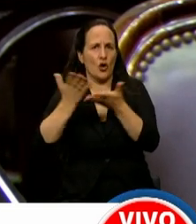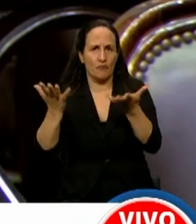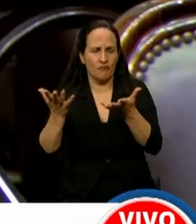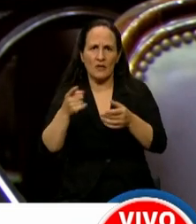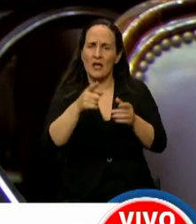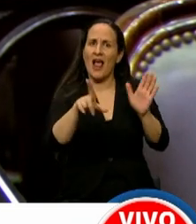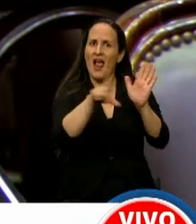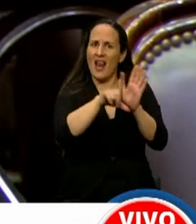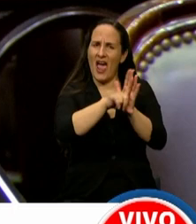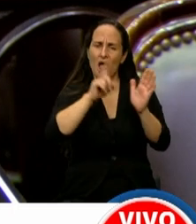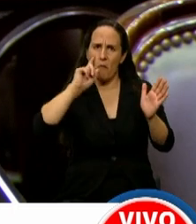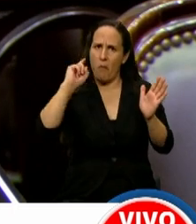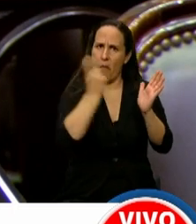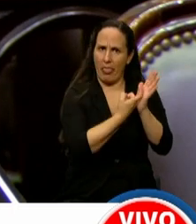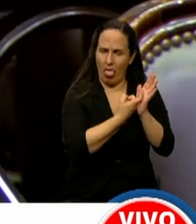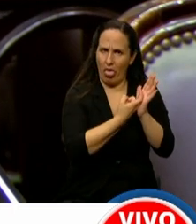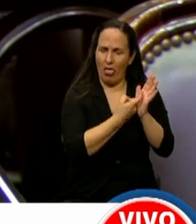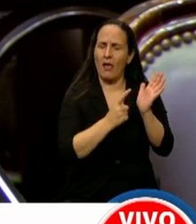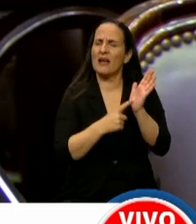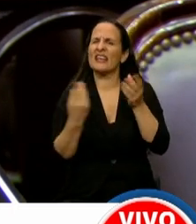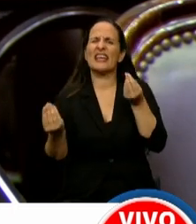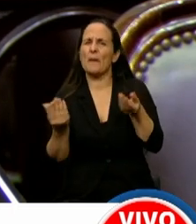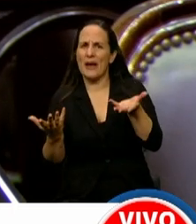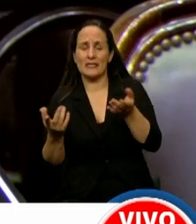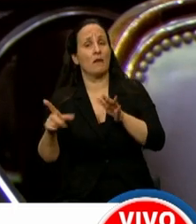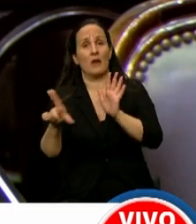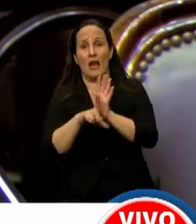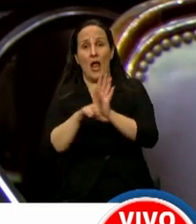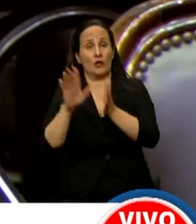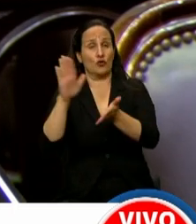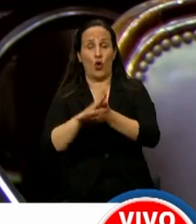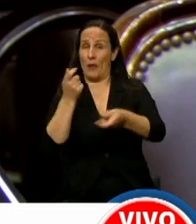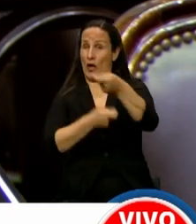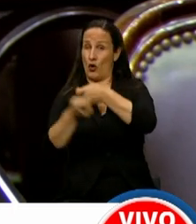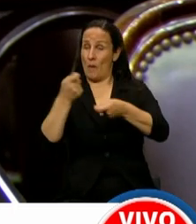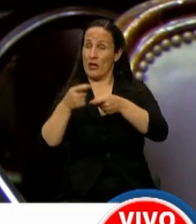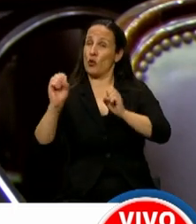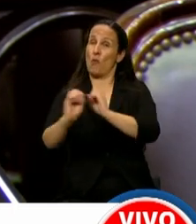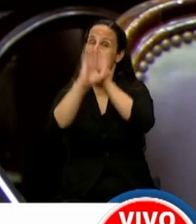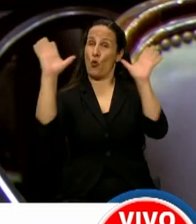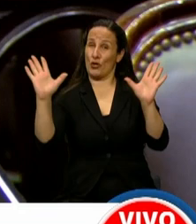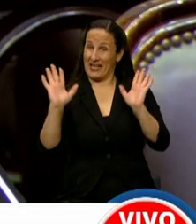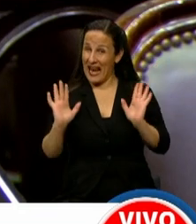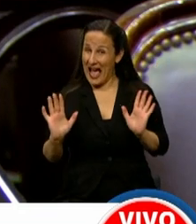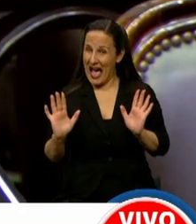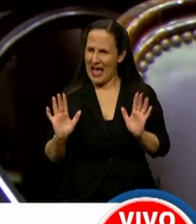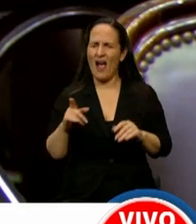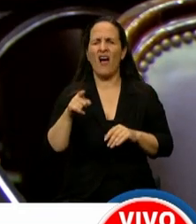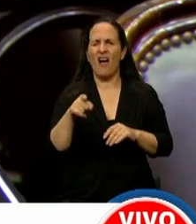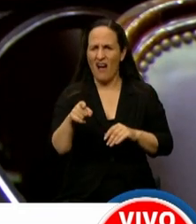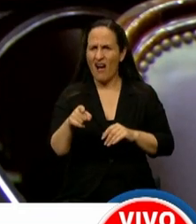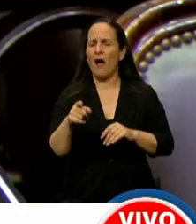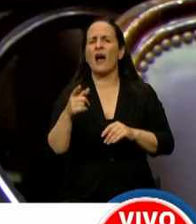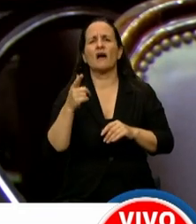se viola esta ley? Bueno, la ley de lealtad comercial es muy clara. No solo establece las tradicionales,